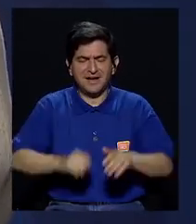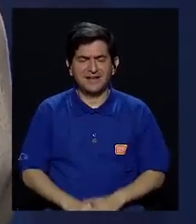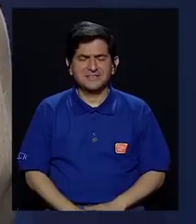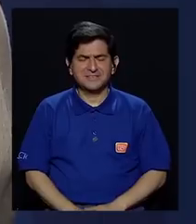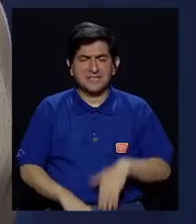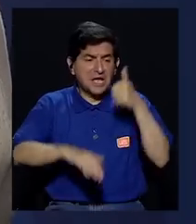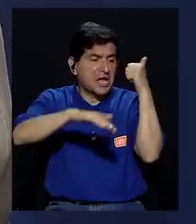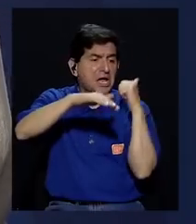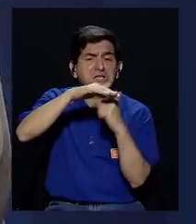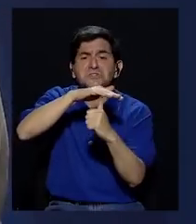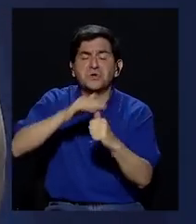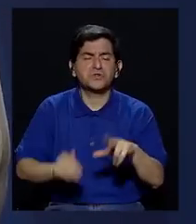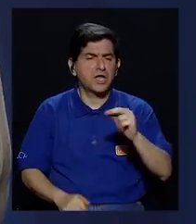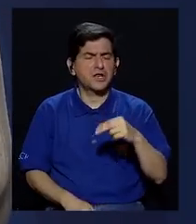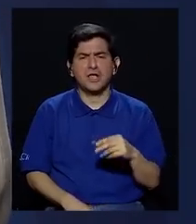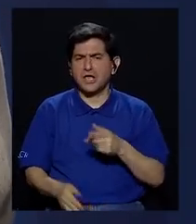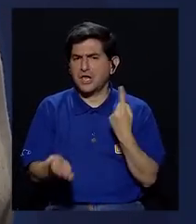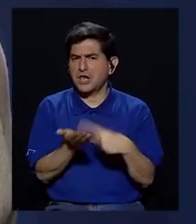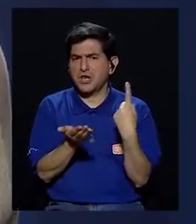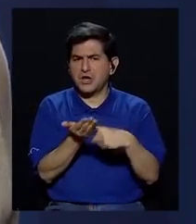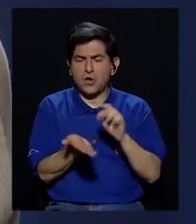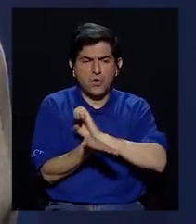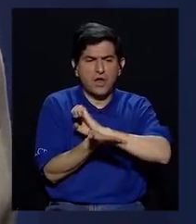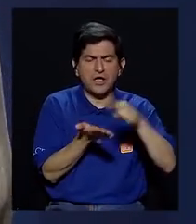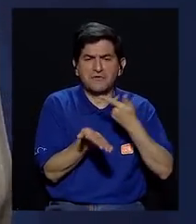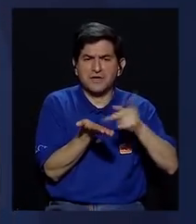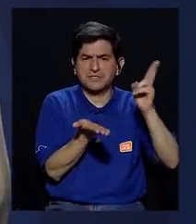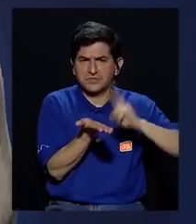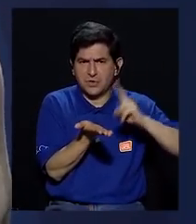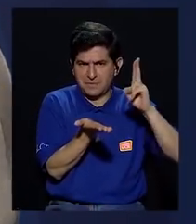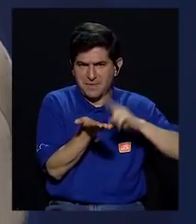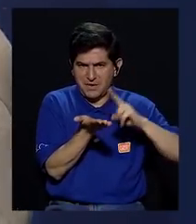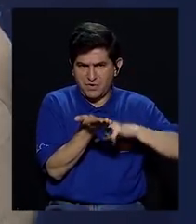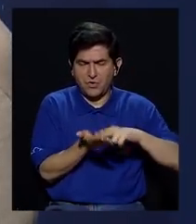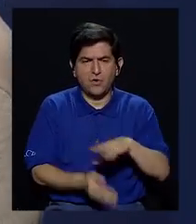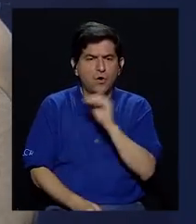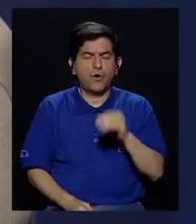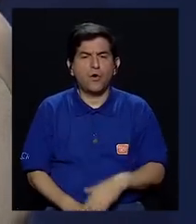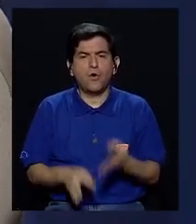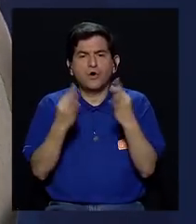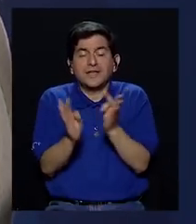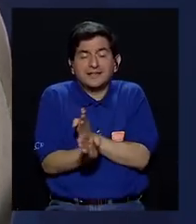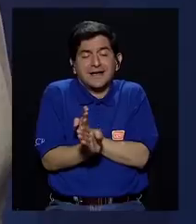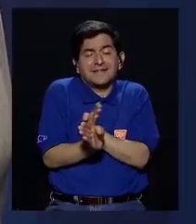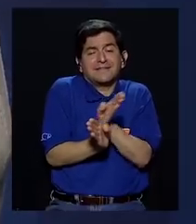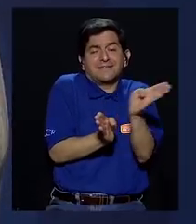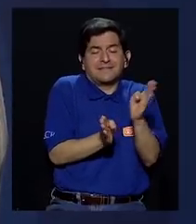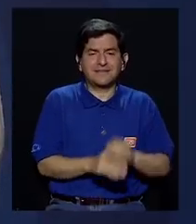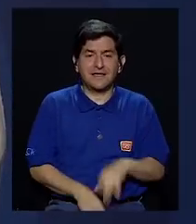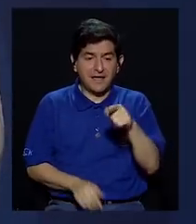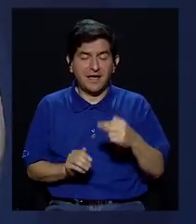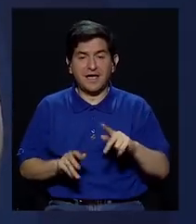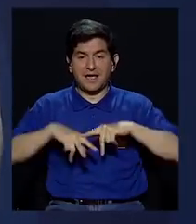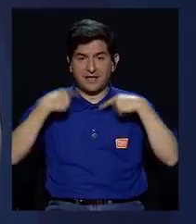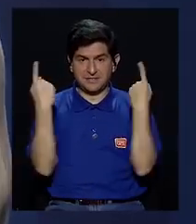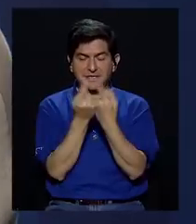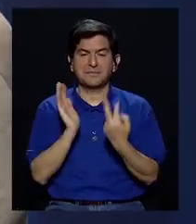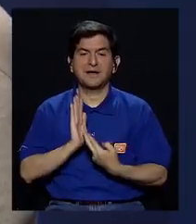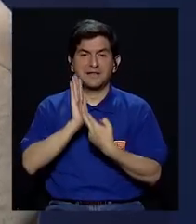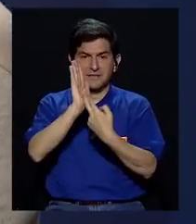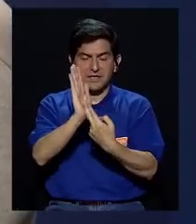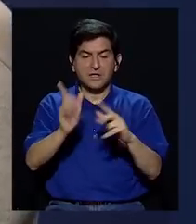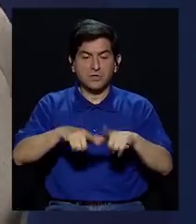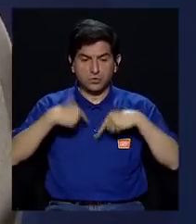esconderse y no tener que discutir evasión y yo agregaría ilusión fiscal también. Porque estos partidos representan